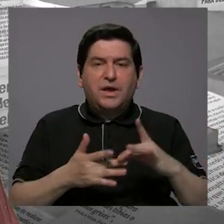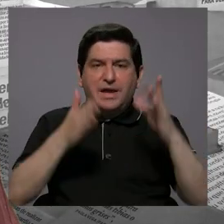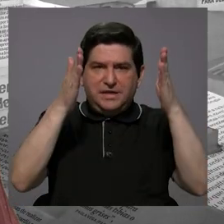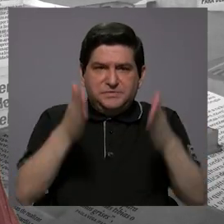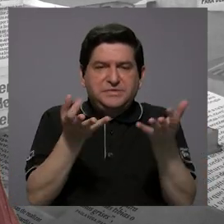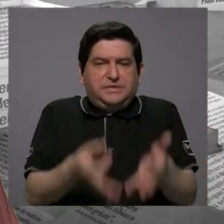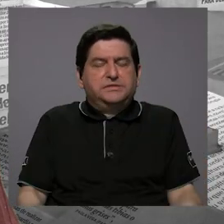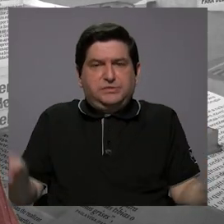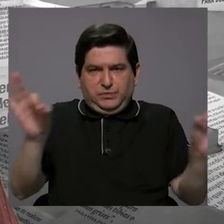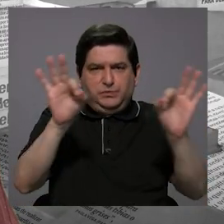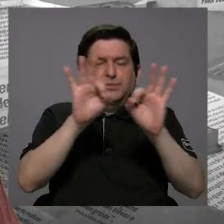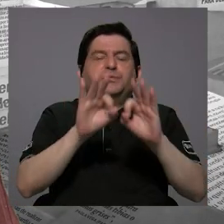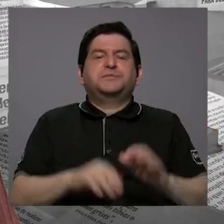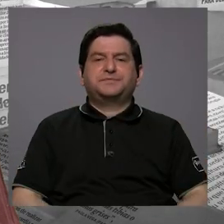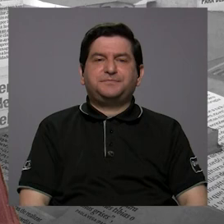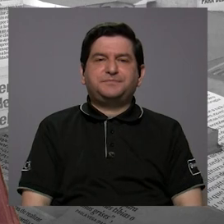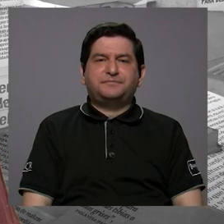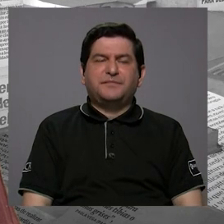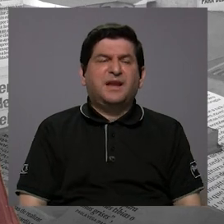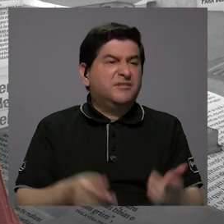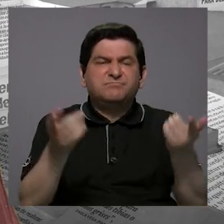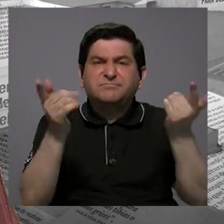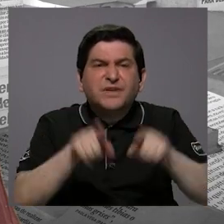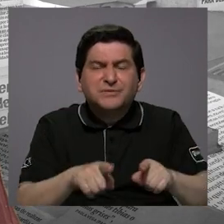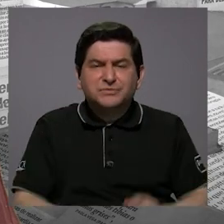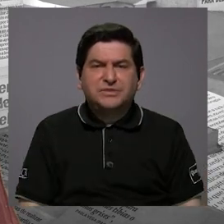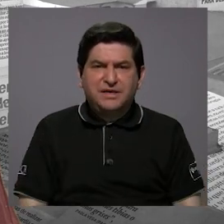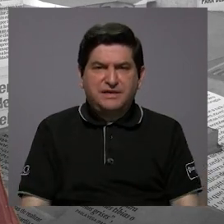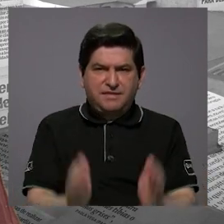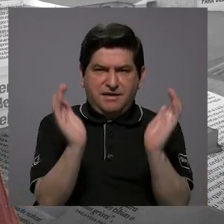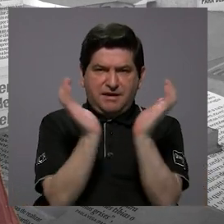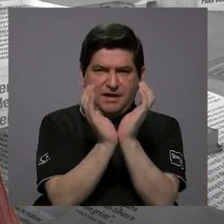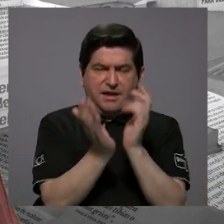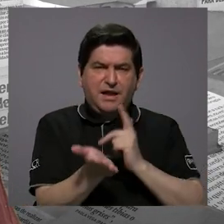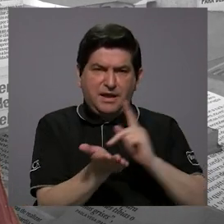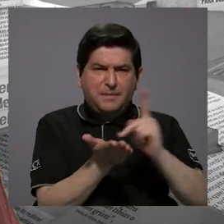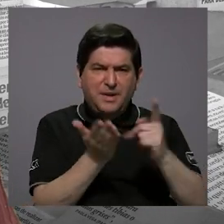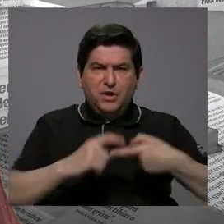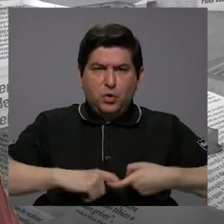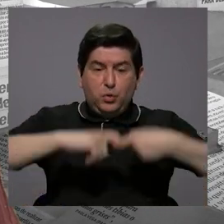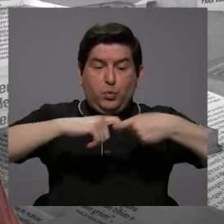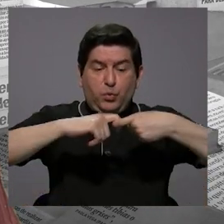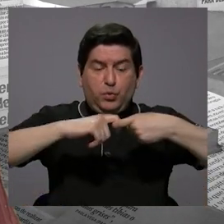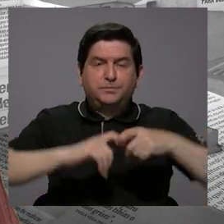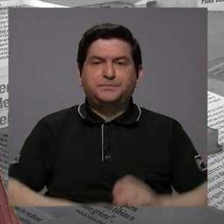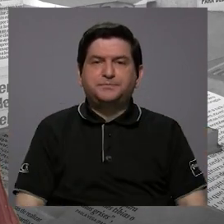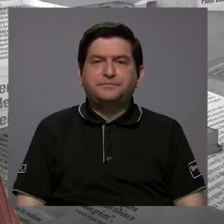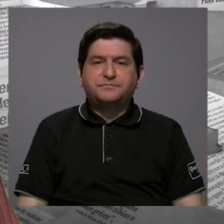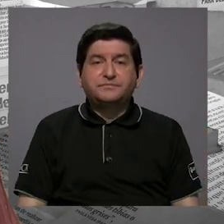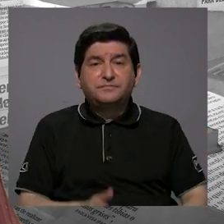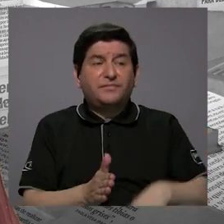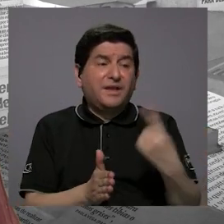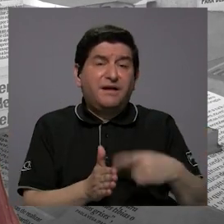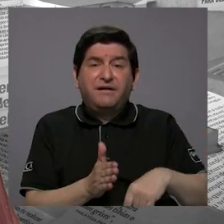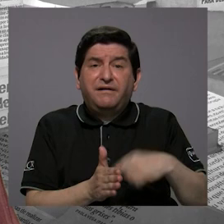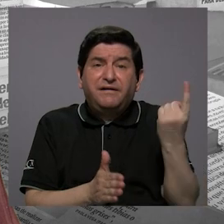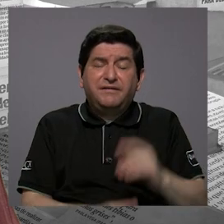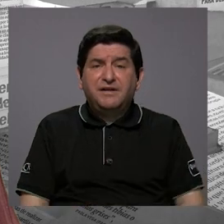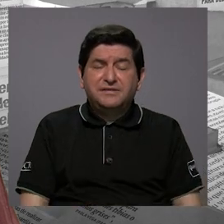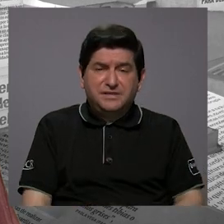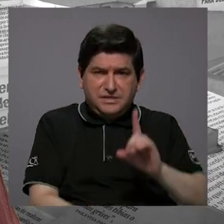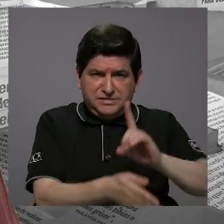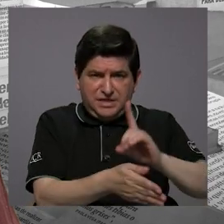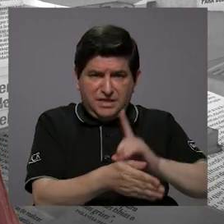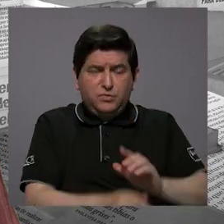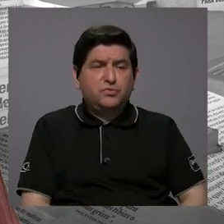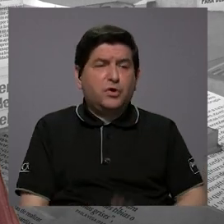de especialistas importantes. ¿Por qué? ¿Qué es lo que pasa? La caja está con un salario congelado, una persona. Muchas veces el